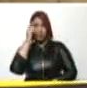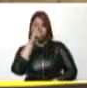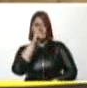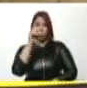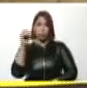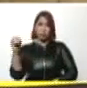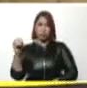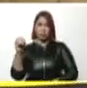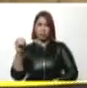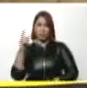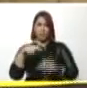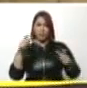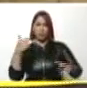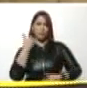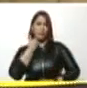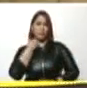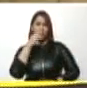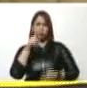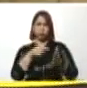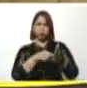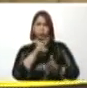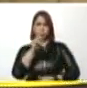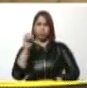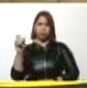diarios a 1.200 casos.